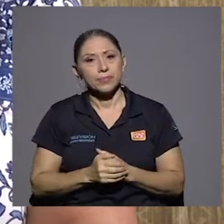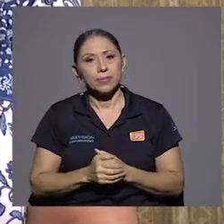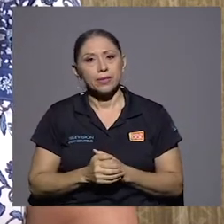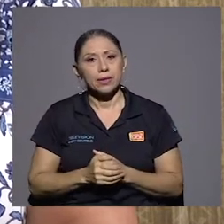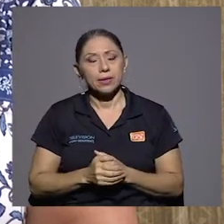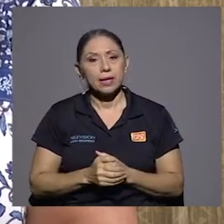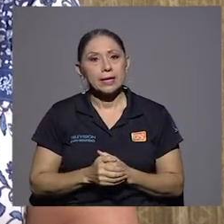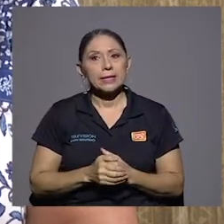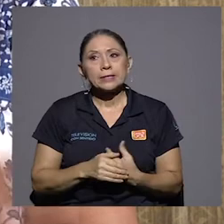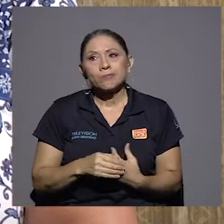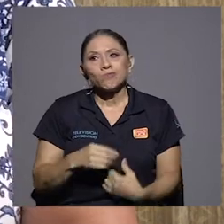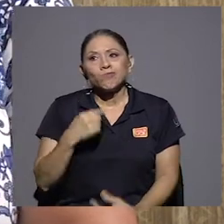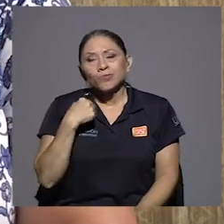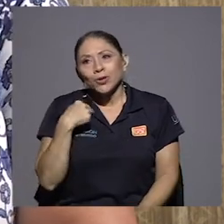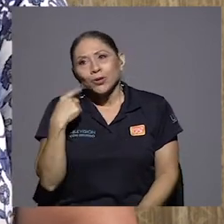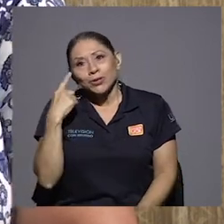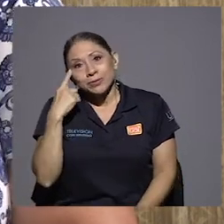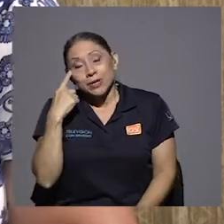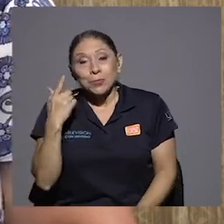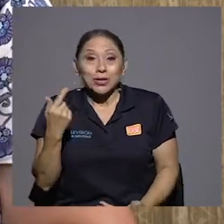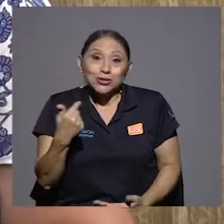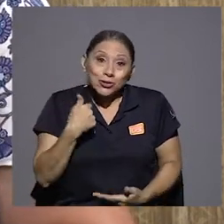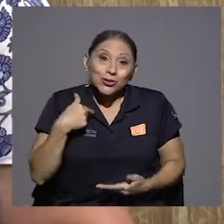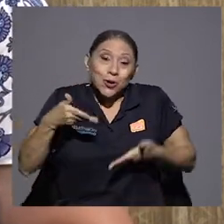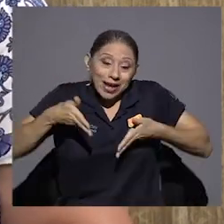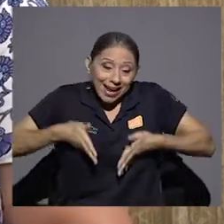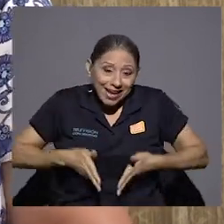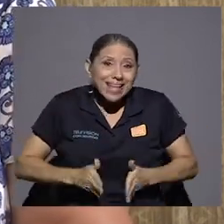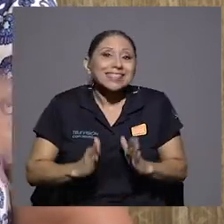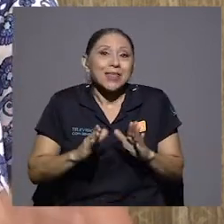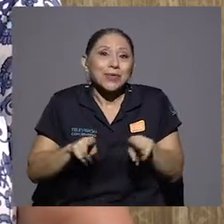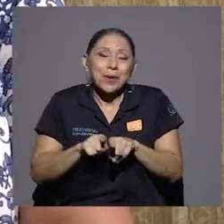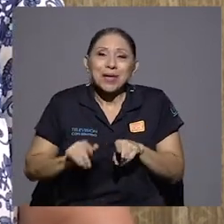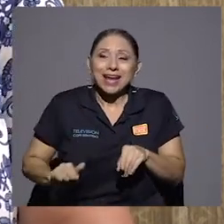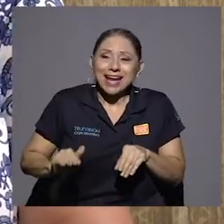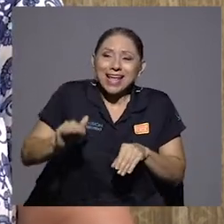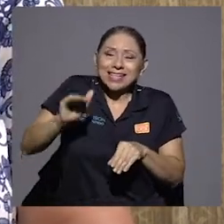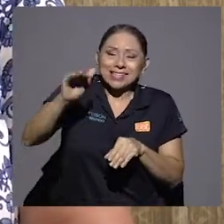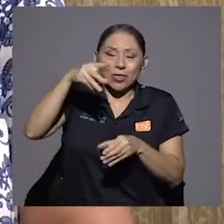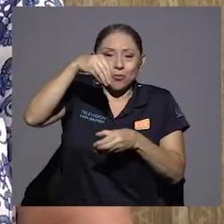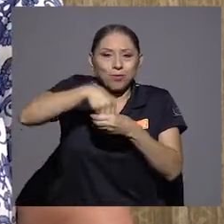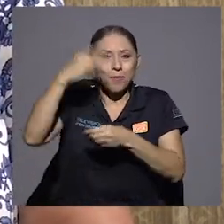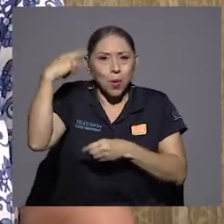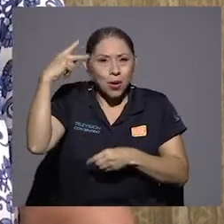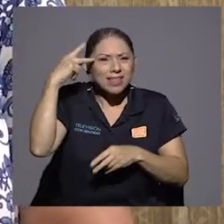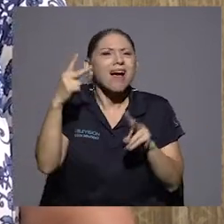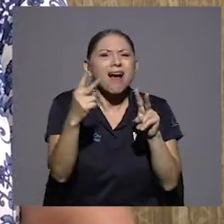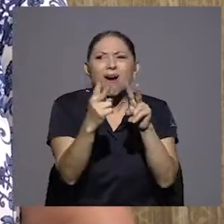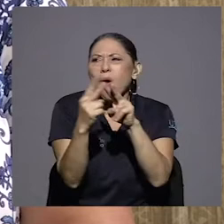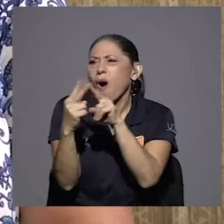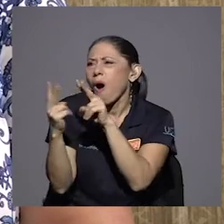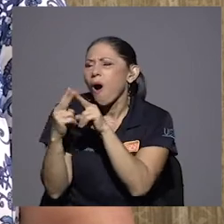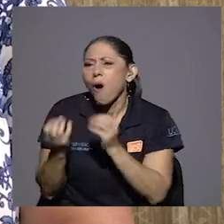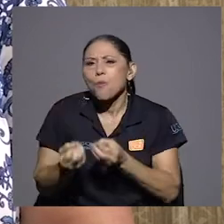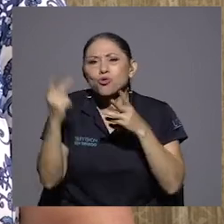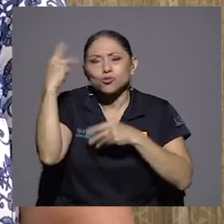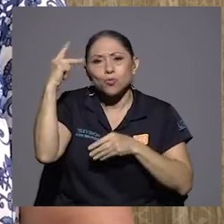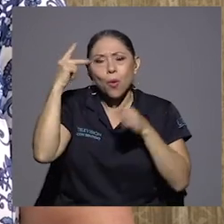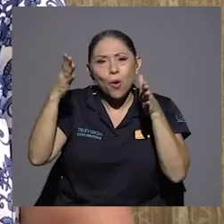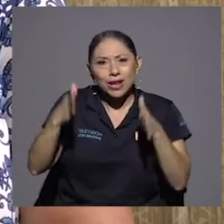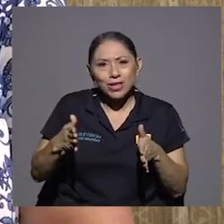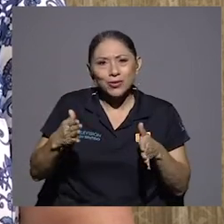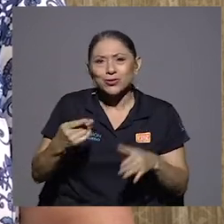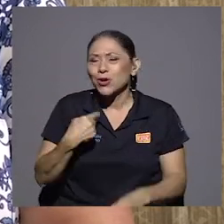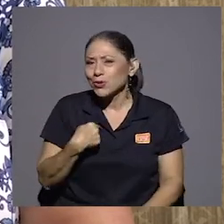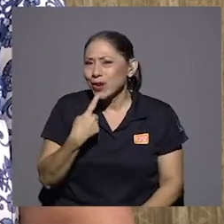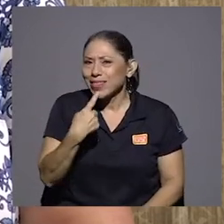para mí el tinte, por ese yo que he nacido y he crecido en política, y he reconocido a muchos políticos, sí le puedo decir que no